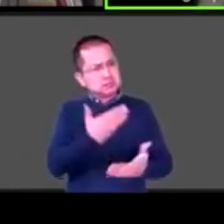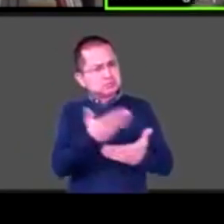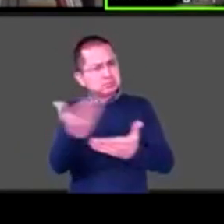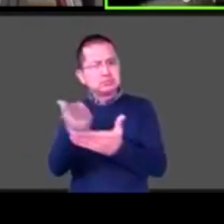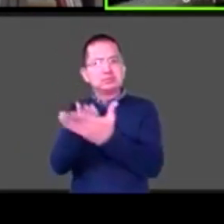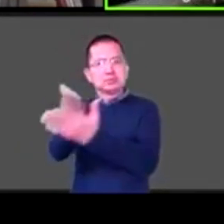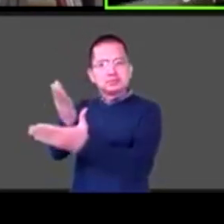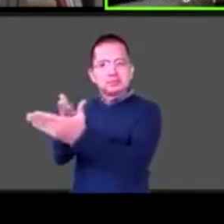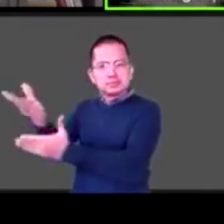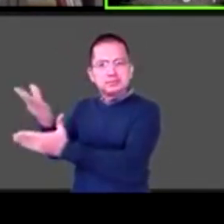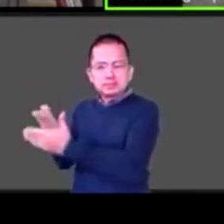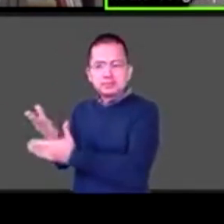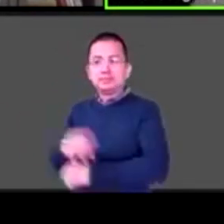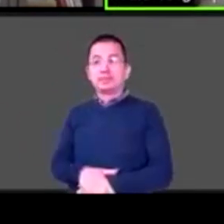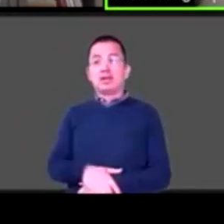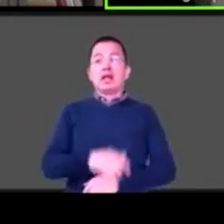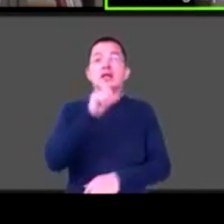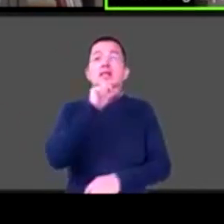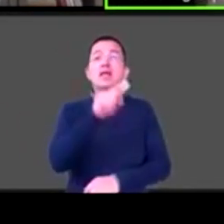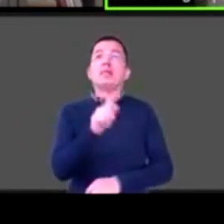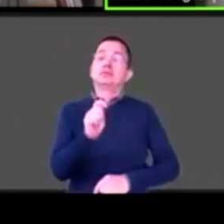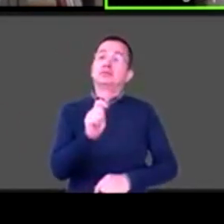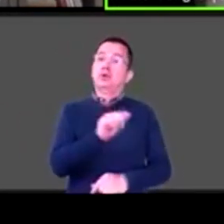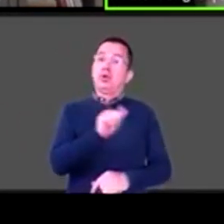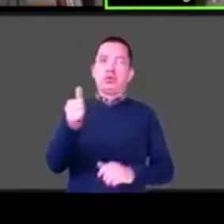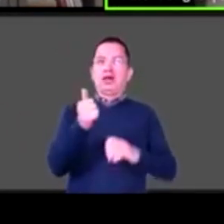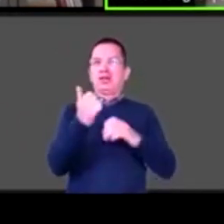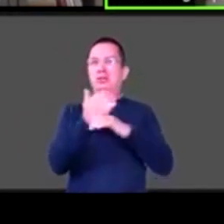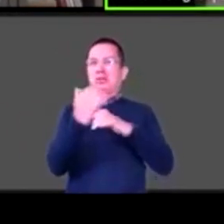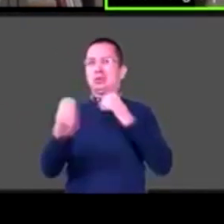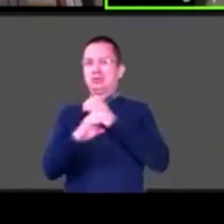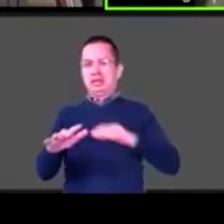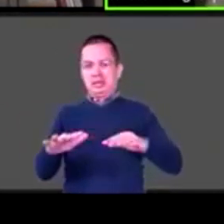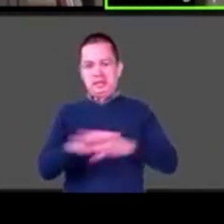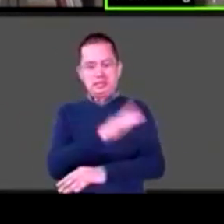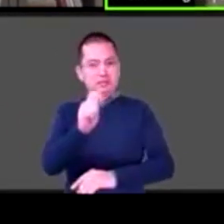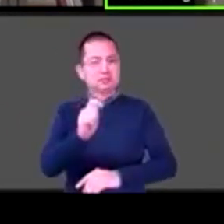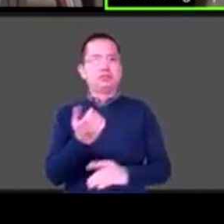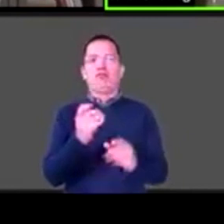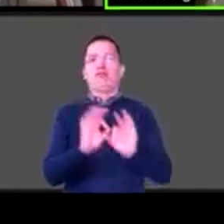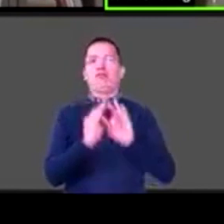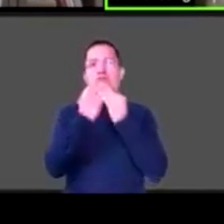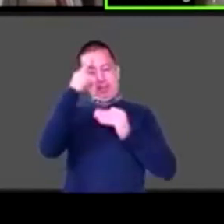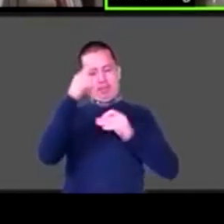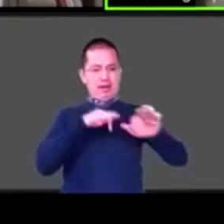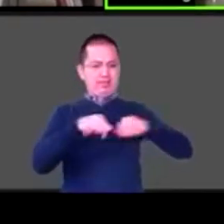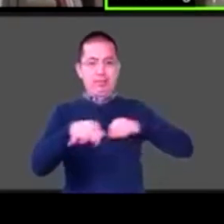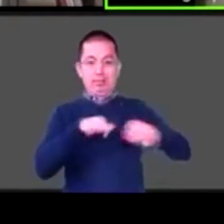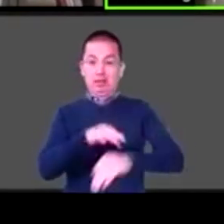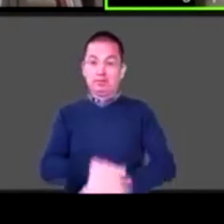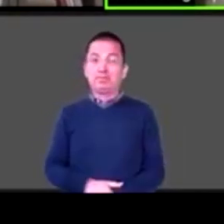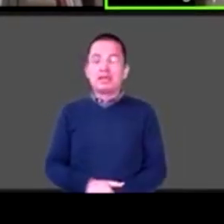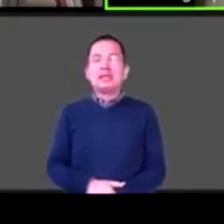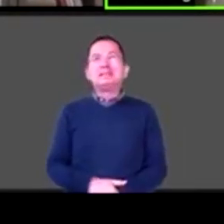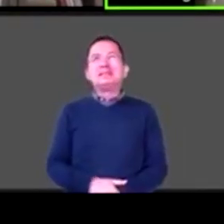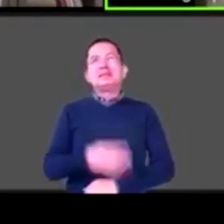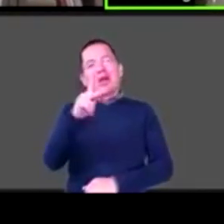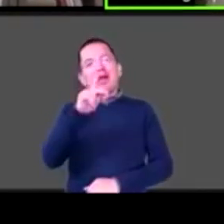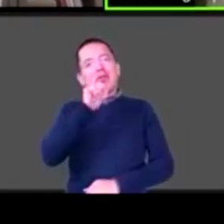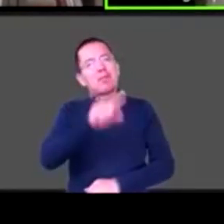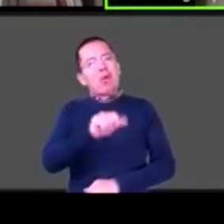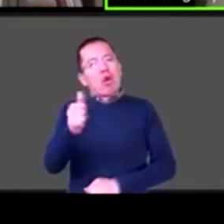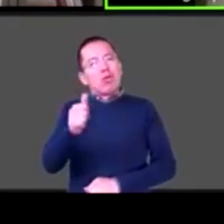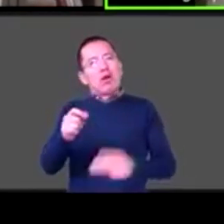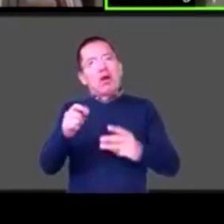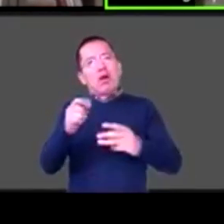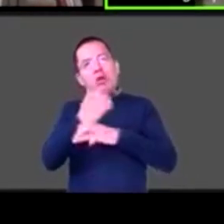Pero, sobre todo, una gran campaña que nos ayude a cambiar el chip de cómo vemos a las personas con discapacidad, de personas